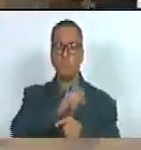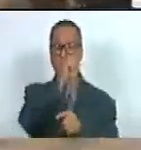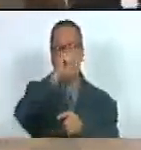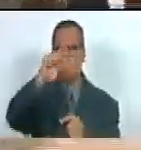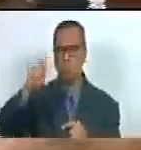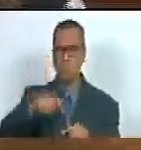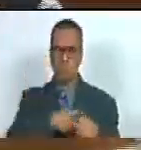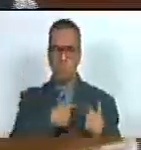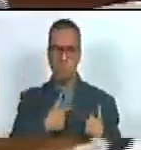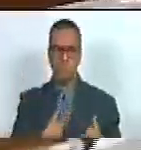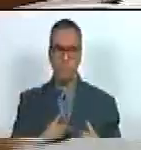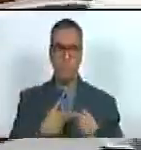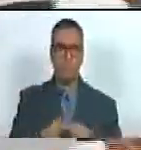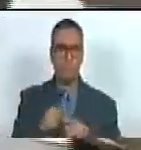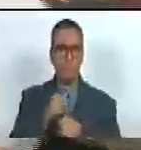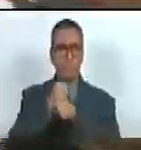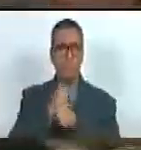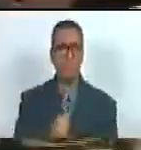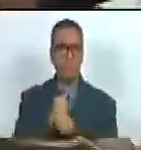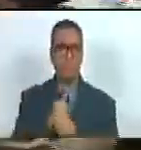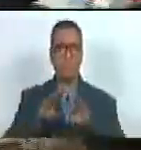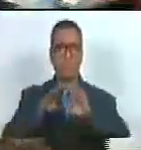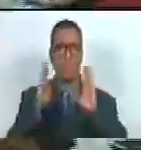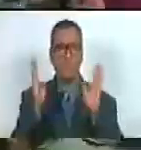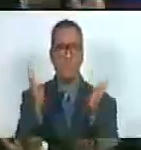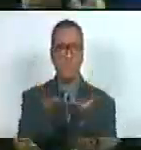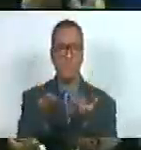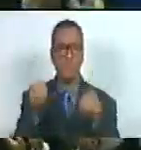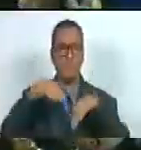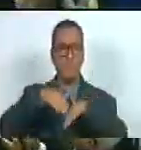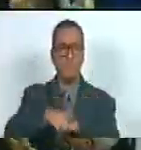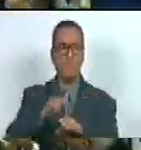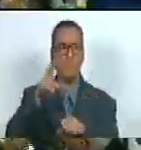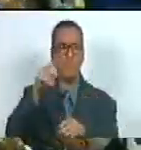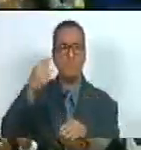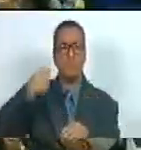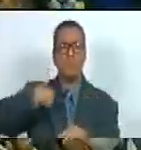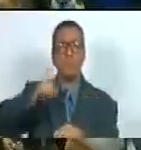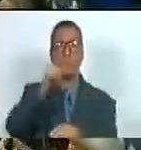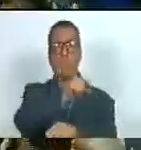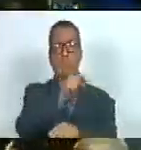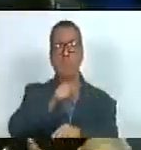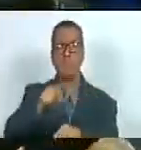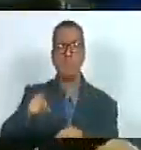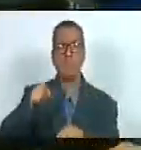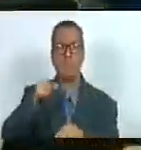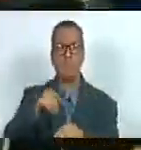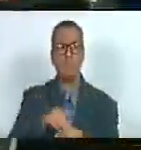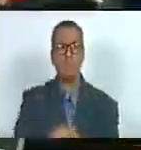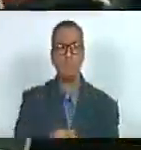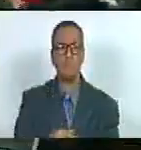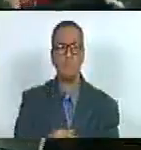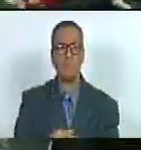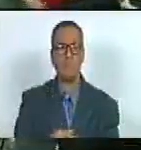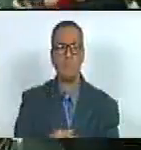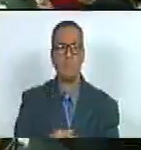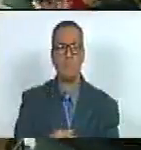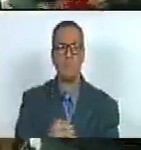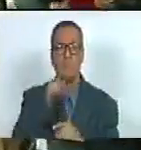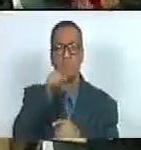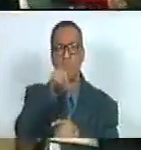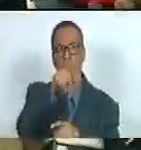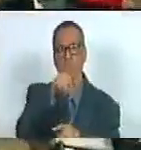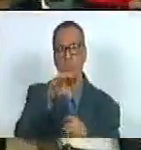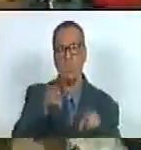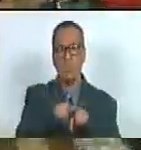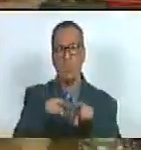con el corazón la esperanza de un mundo incluyente de que no existan personas como usted